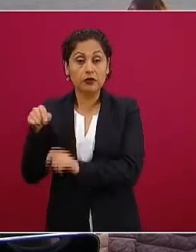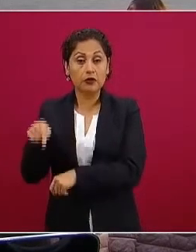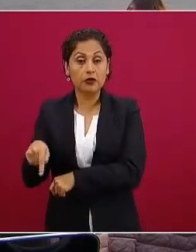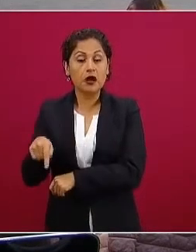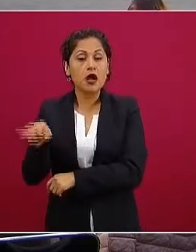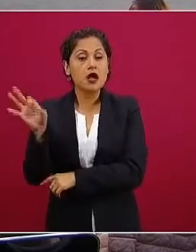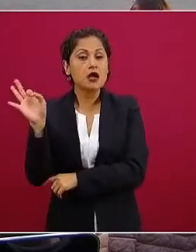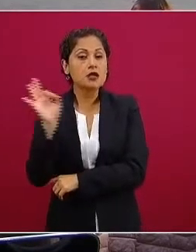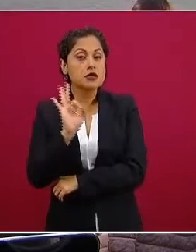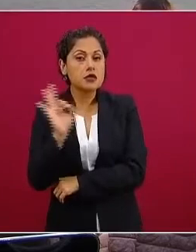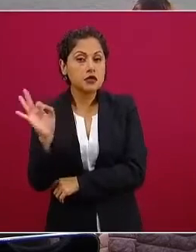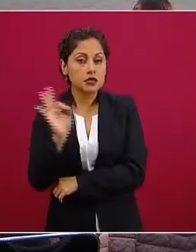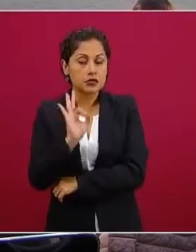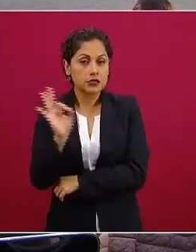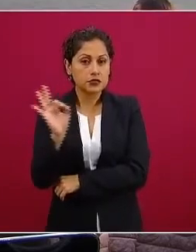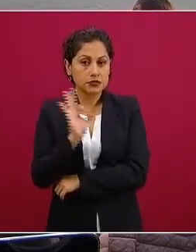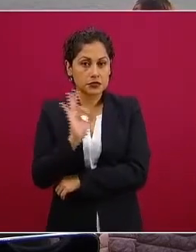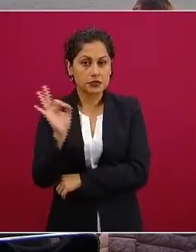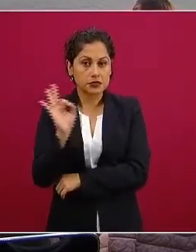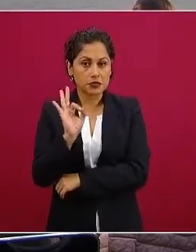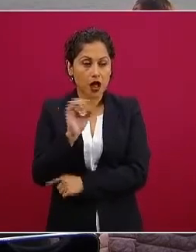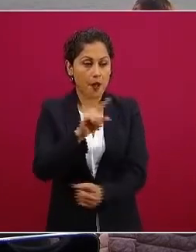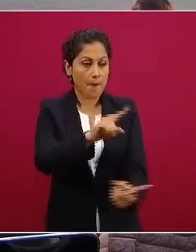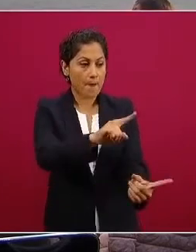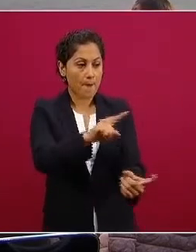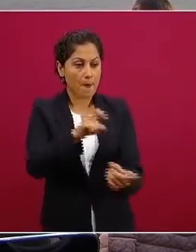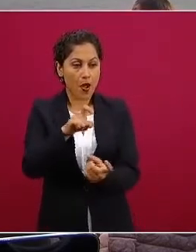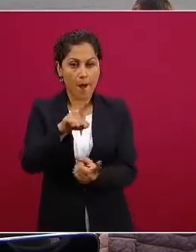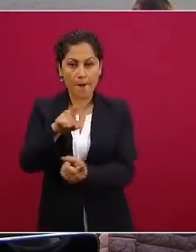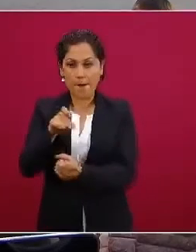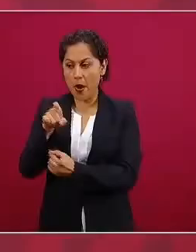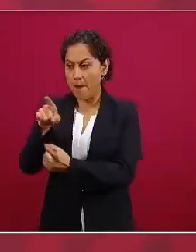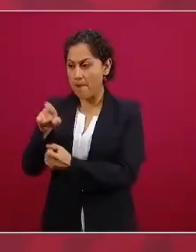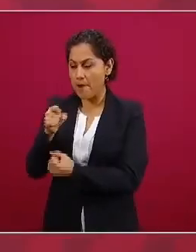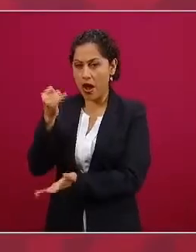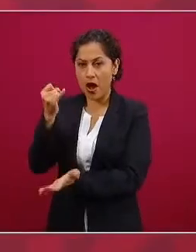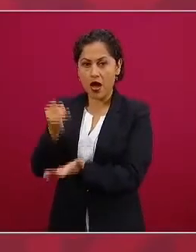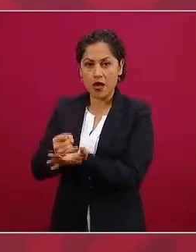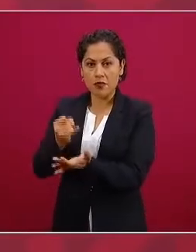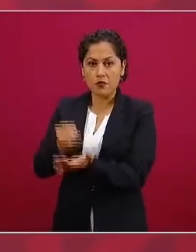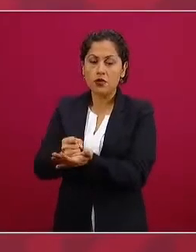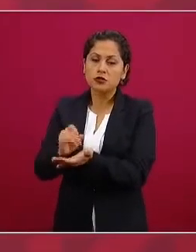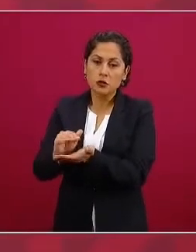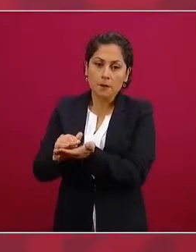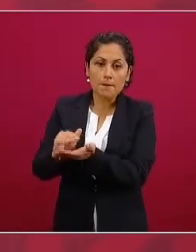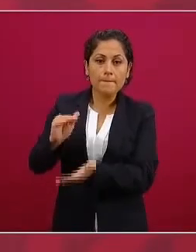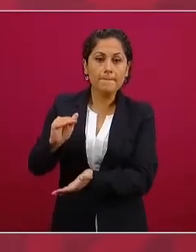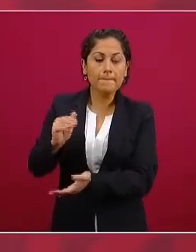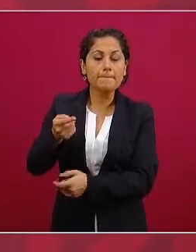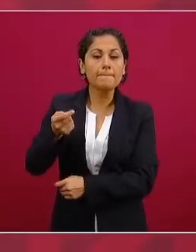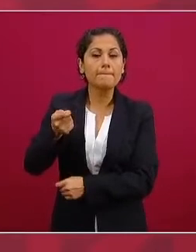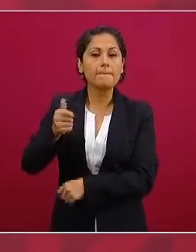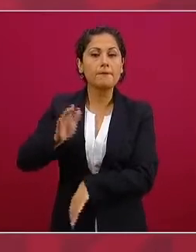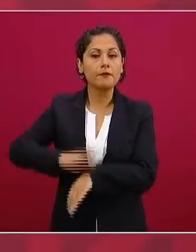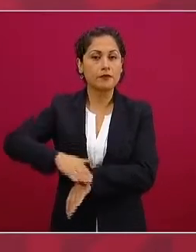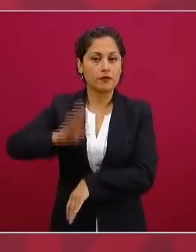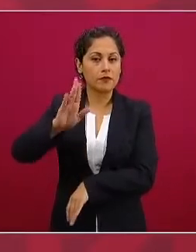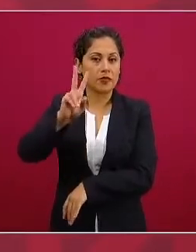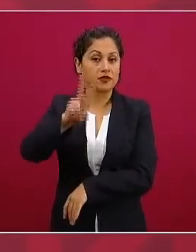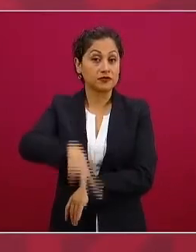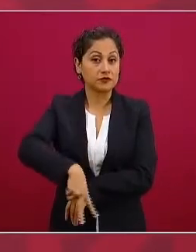un incremento en la recaudación en términos reales o sea